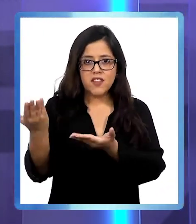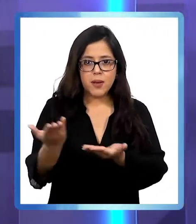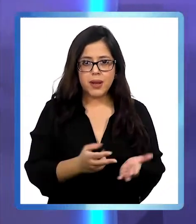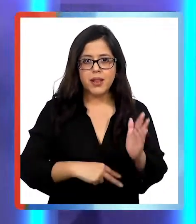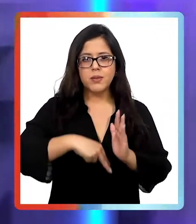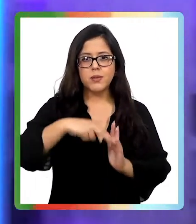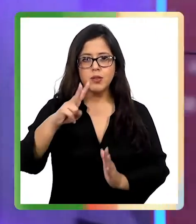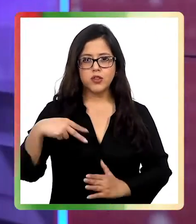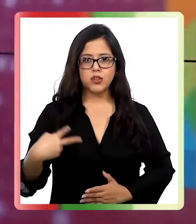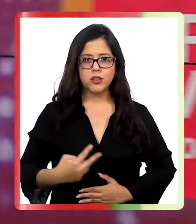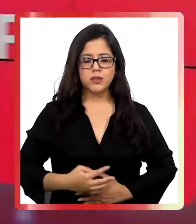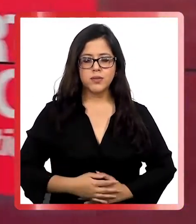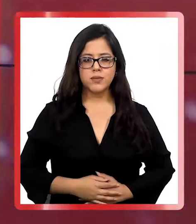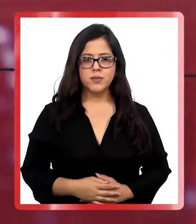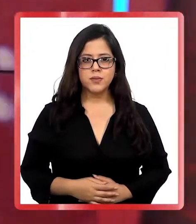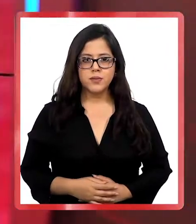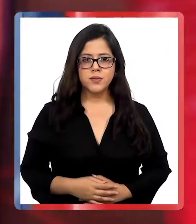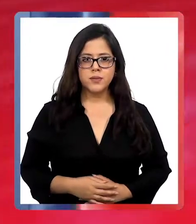Noticias.